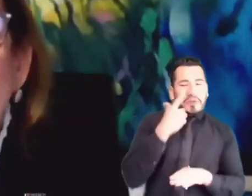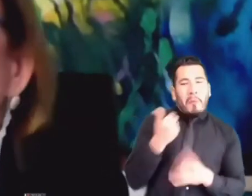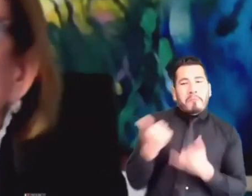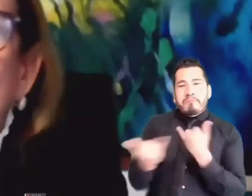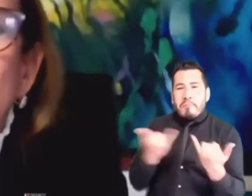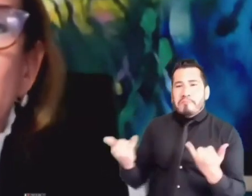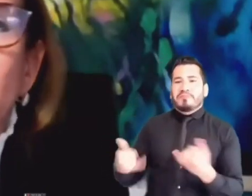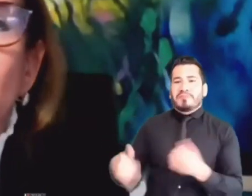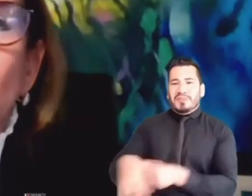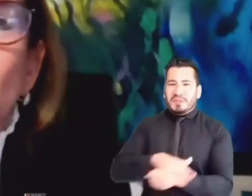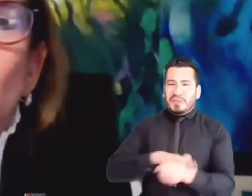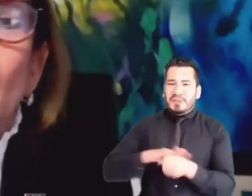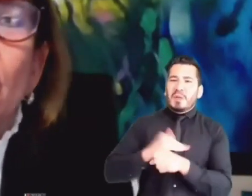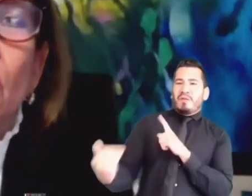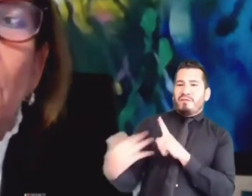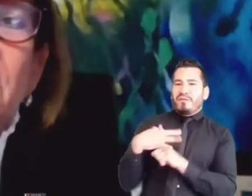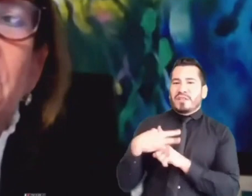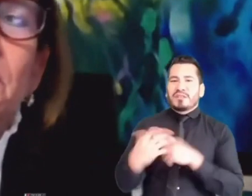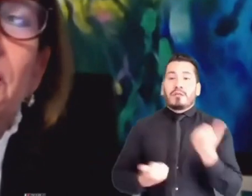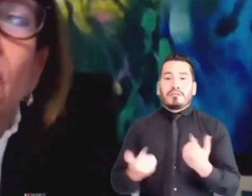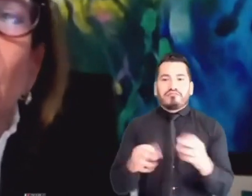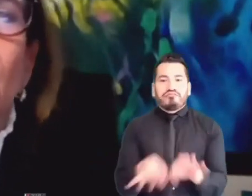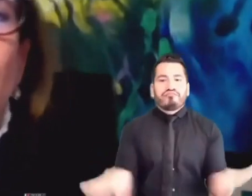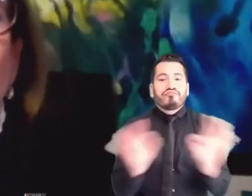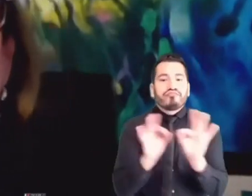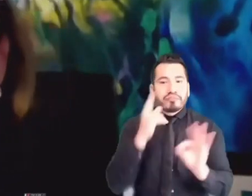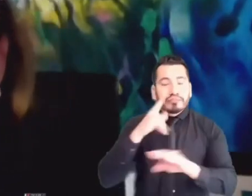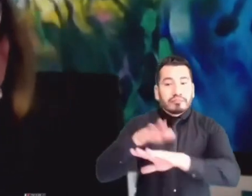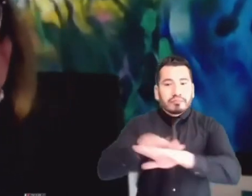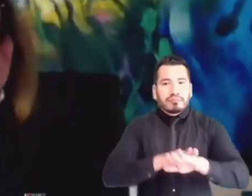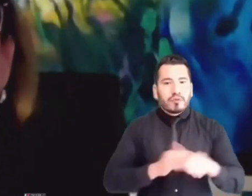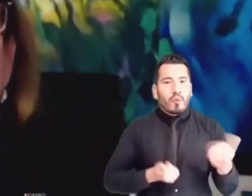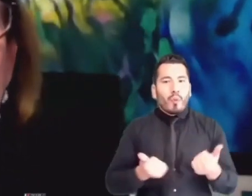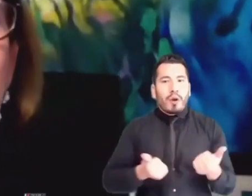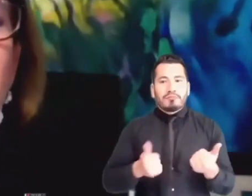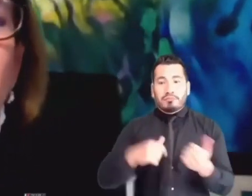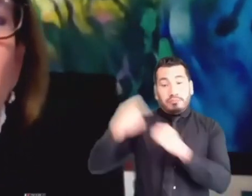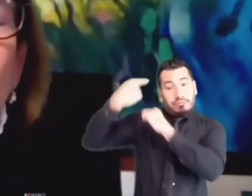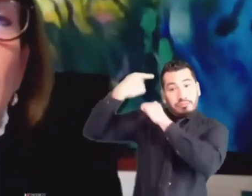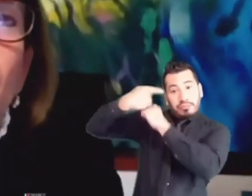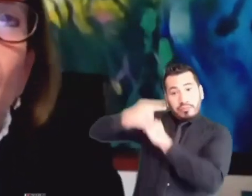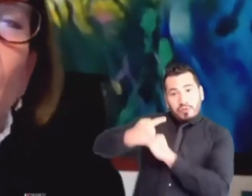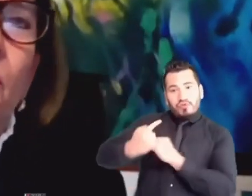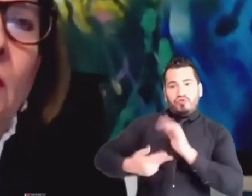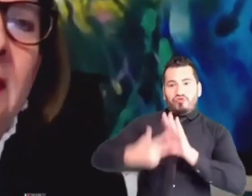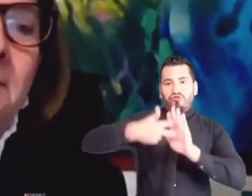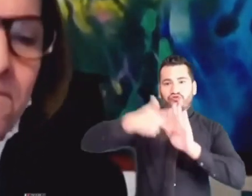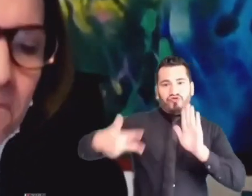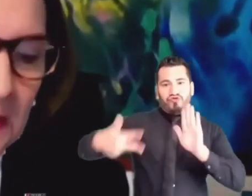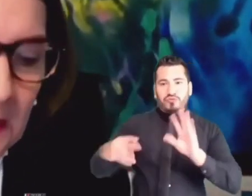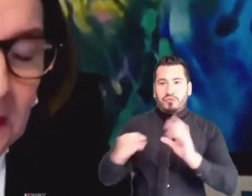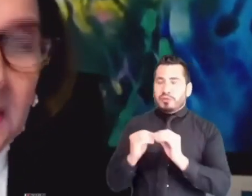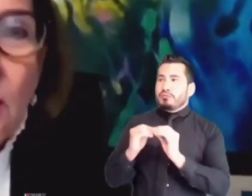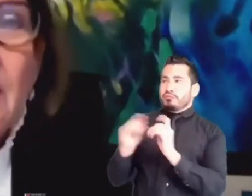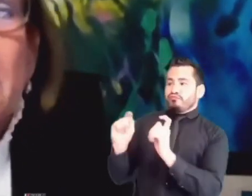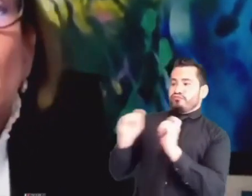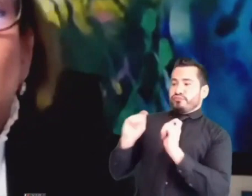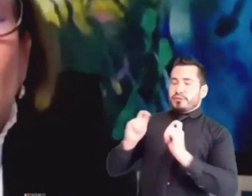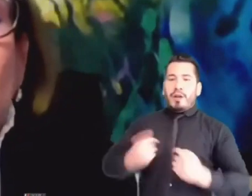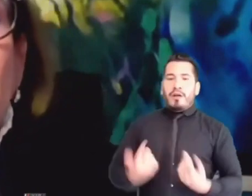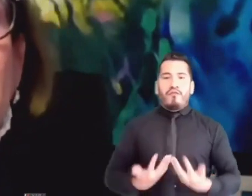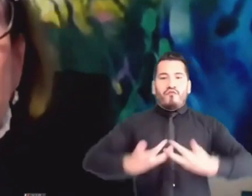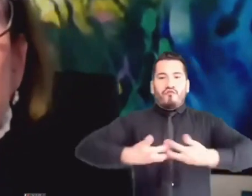importantísimo, como son los principios constitucionales que guían el desempeño de la función pública. Y yo me